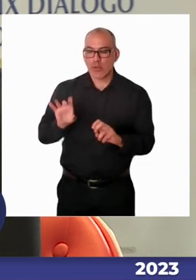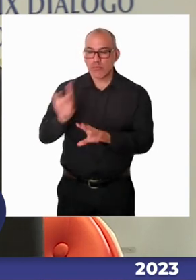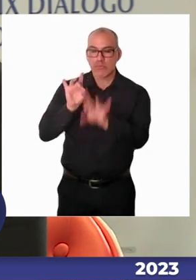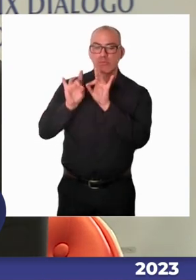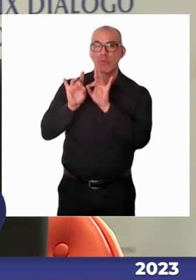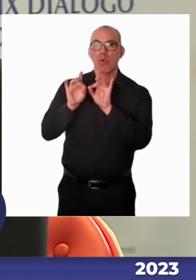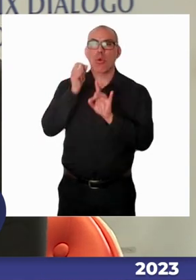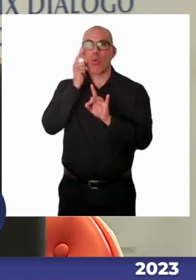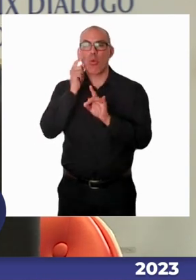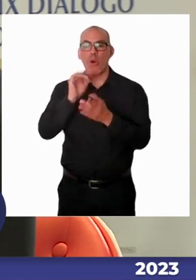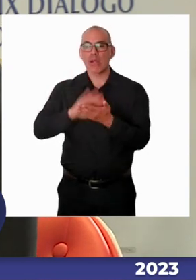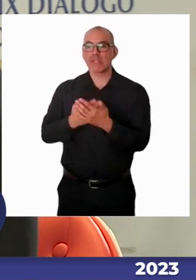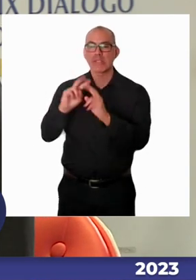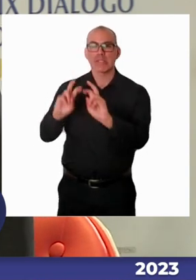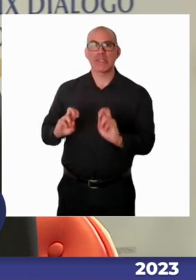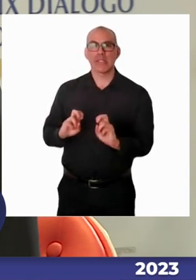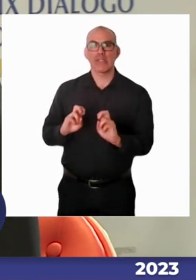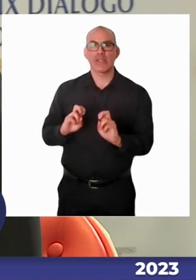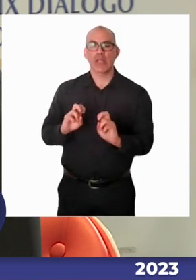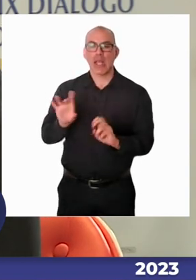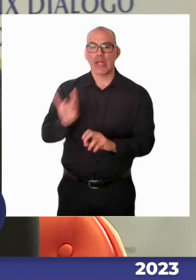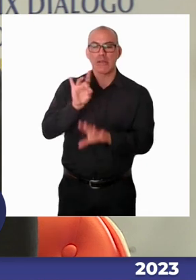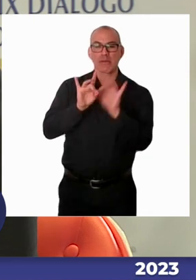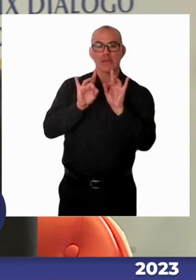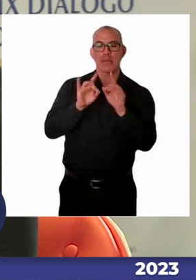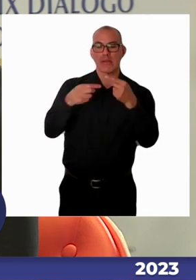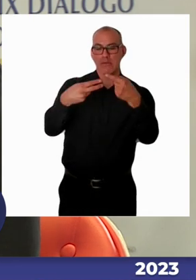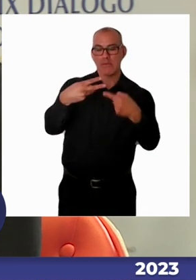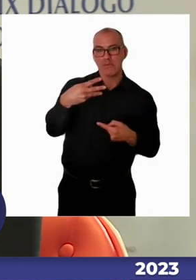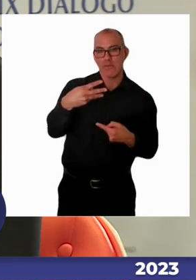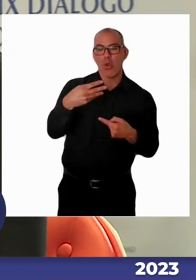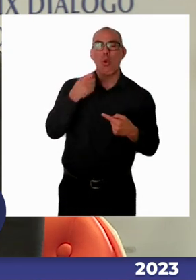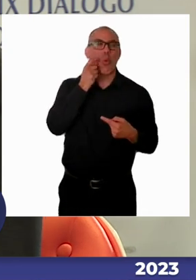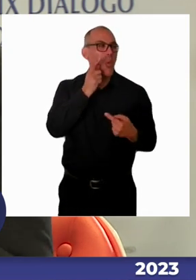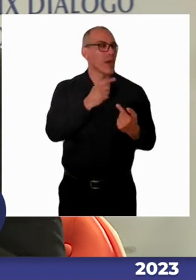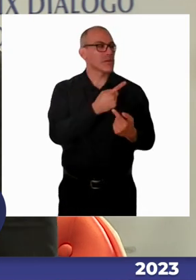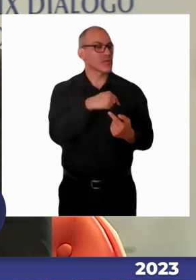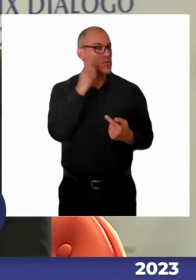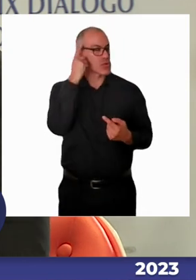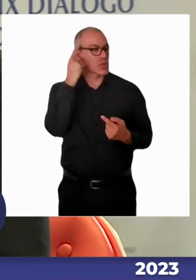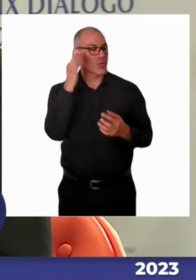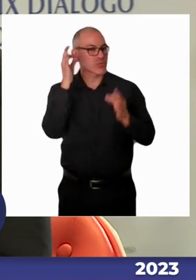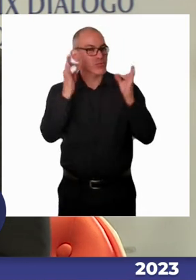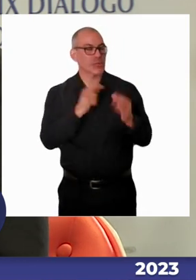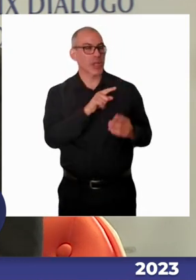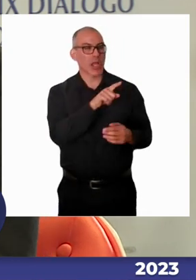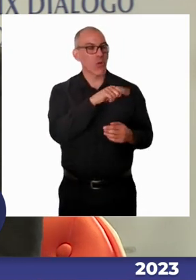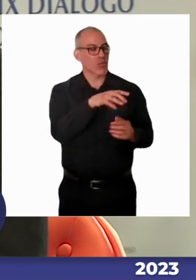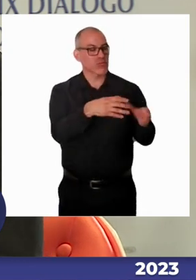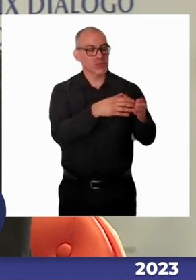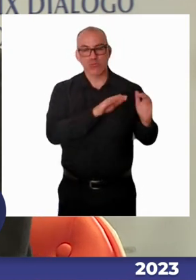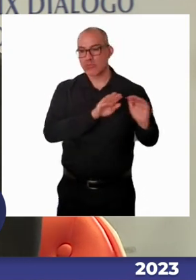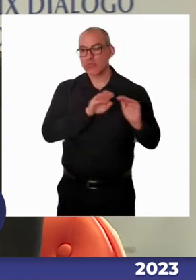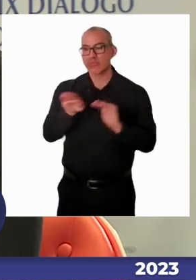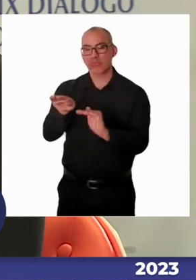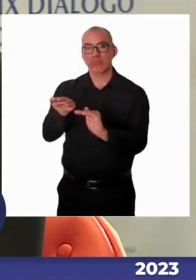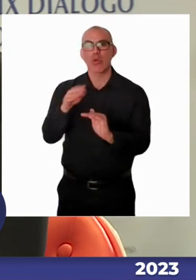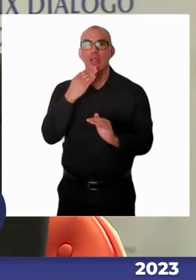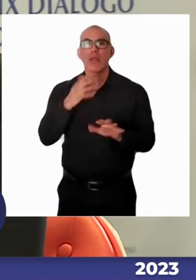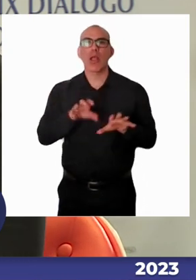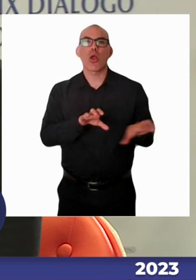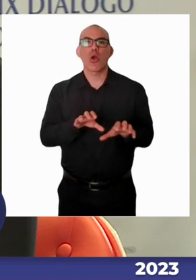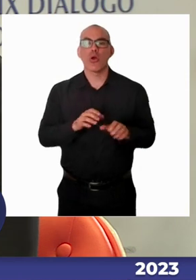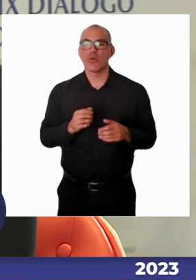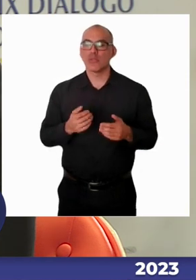específico de alguna discapacidad o de alguna necesidad educativa especial, evidentemente el contexto tiene que buscar cómo atenderlo con